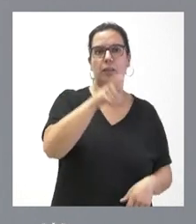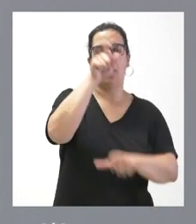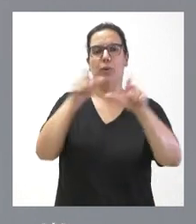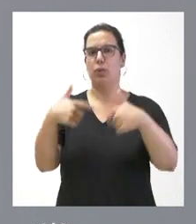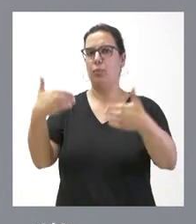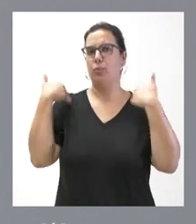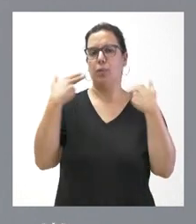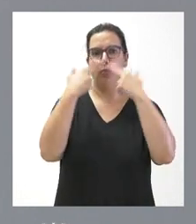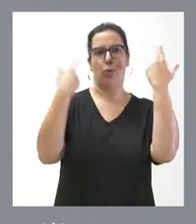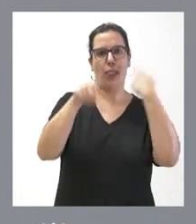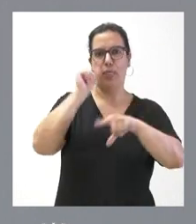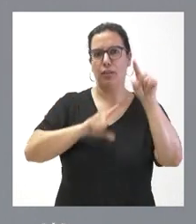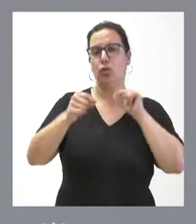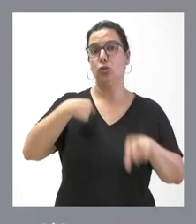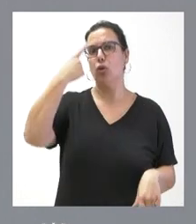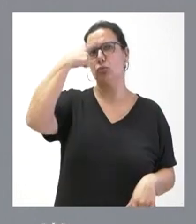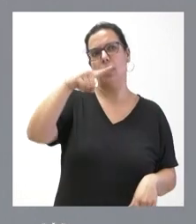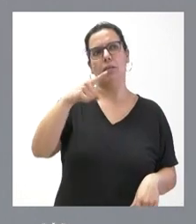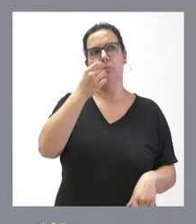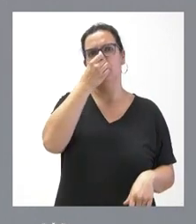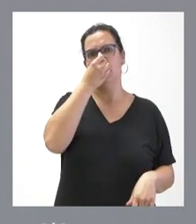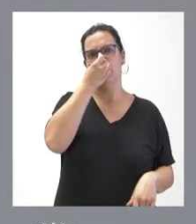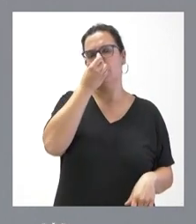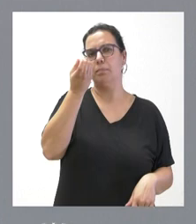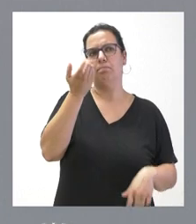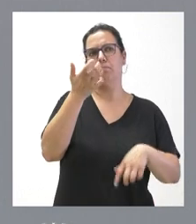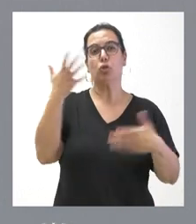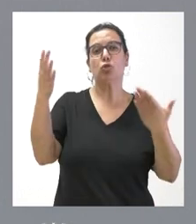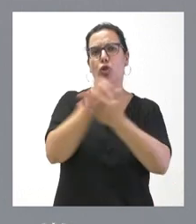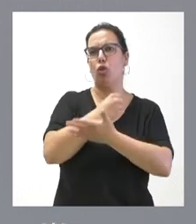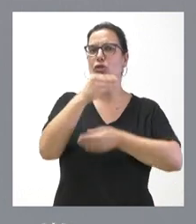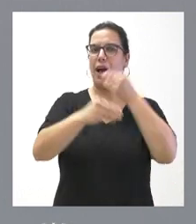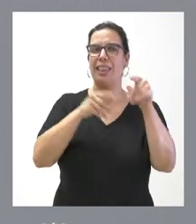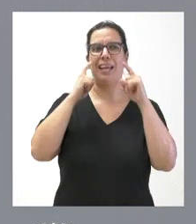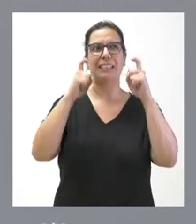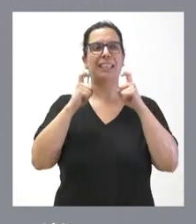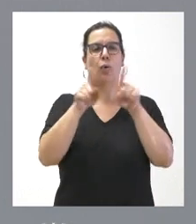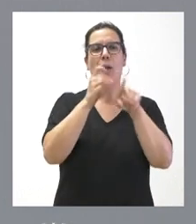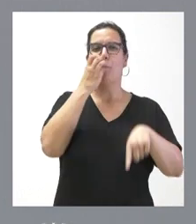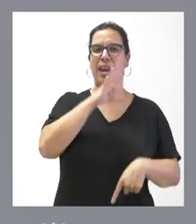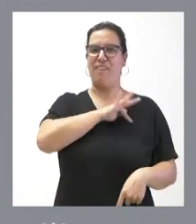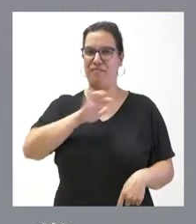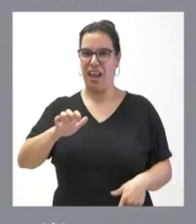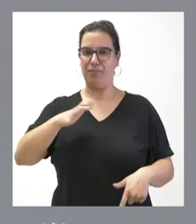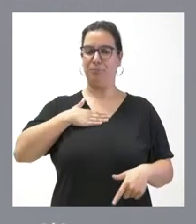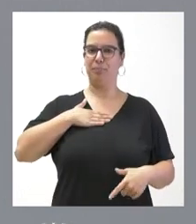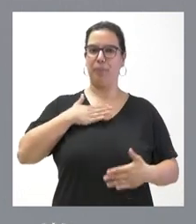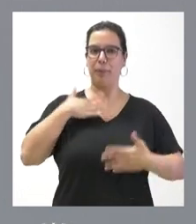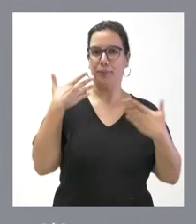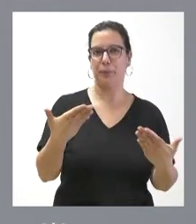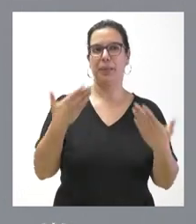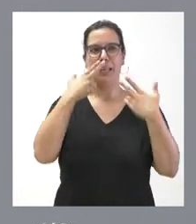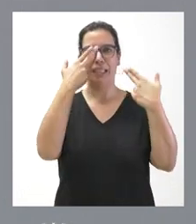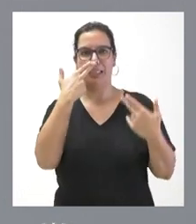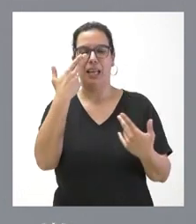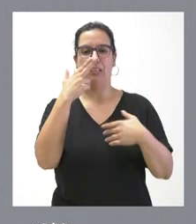decisiones. Me consta la buena fe con la que actuaron todos ellos, el buen interés que pusieron en todas las medidas y del